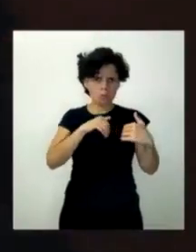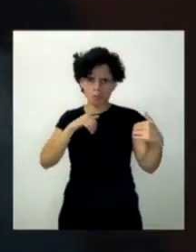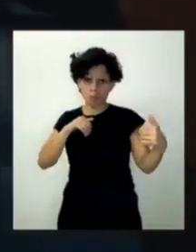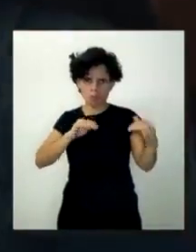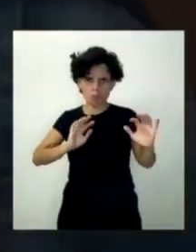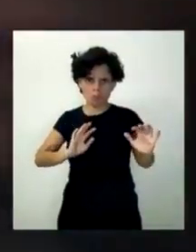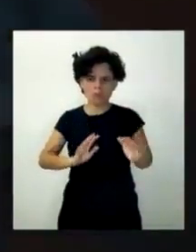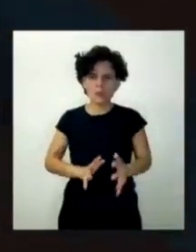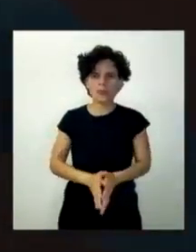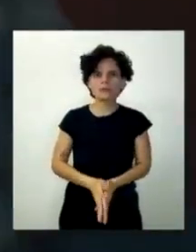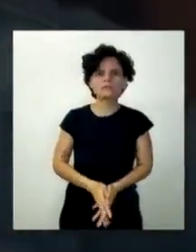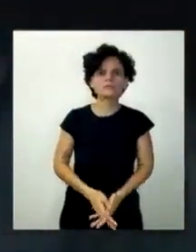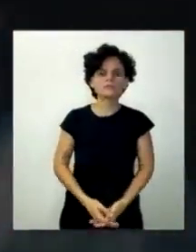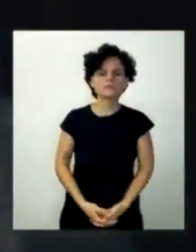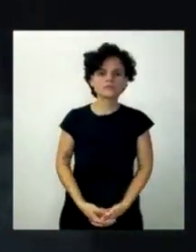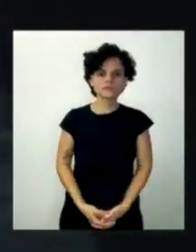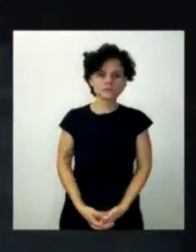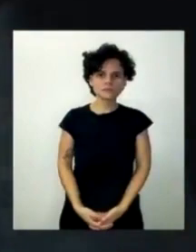estado ajena a esa realidad.